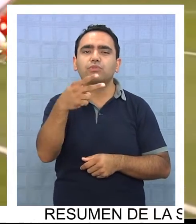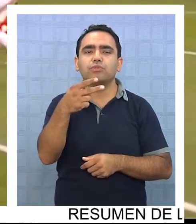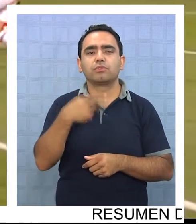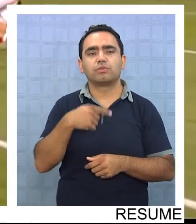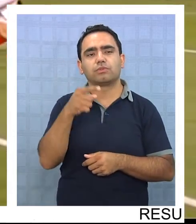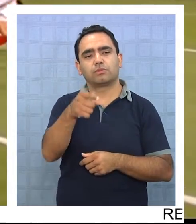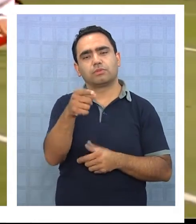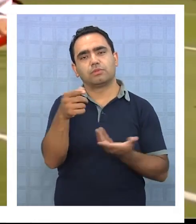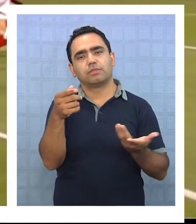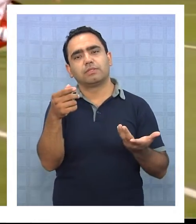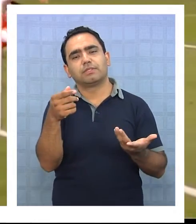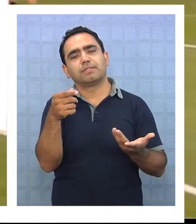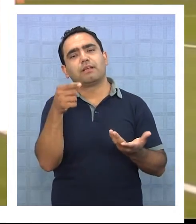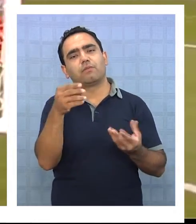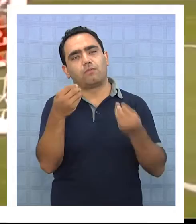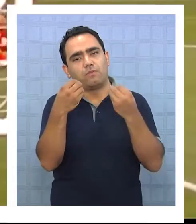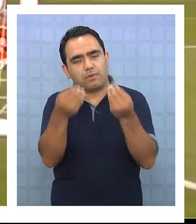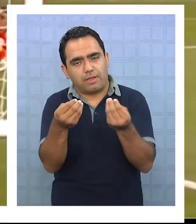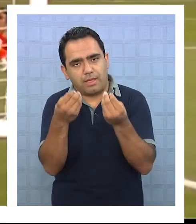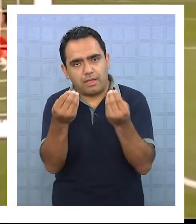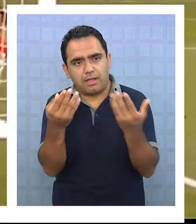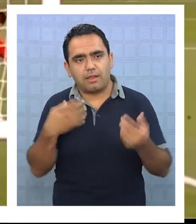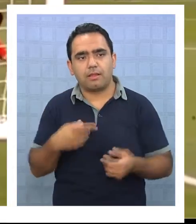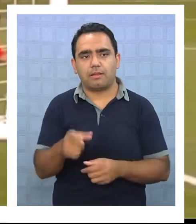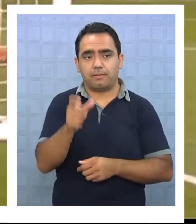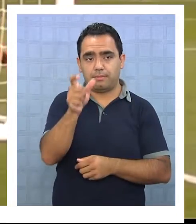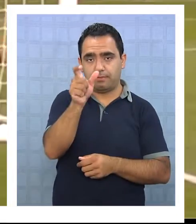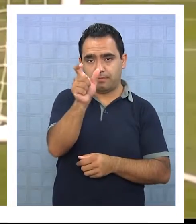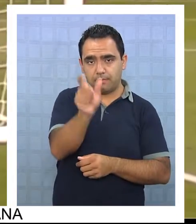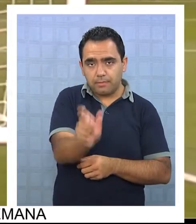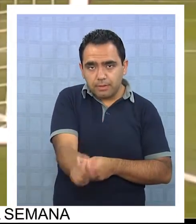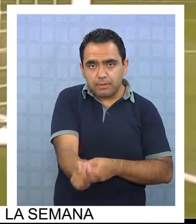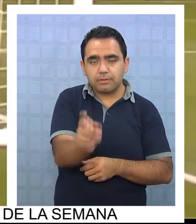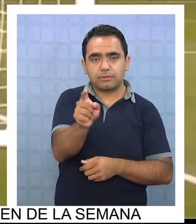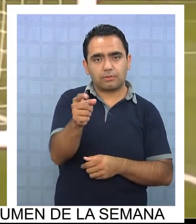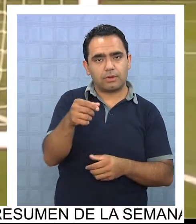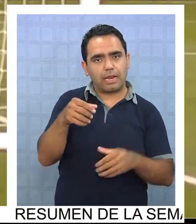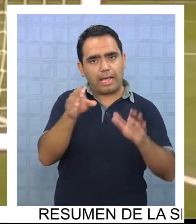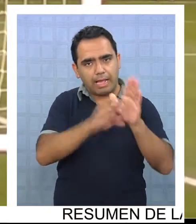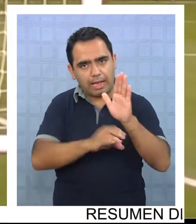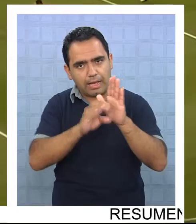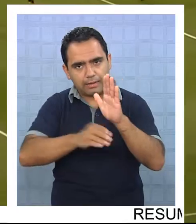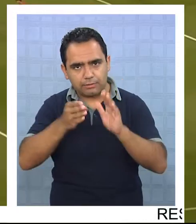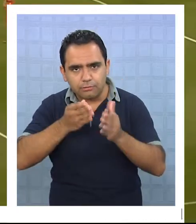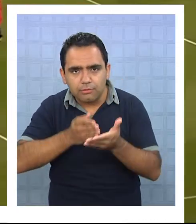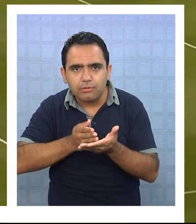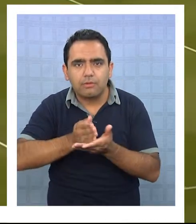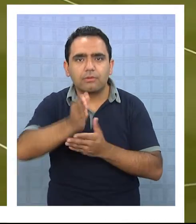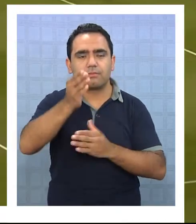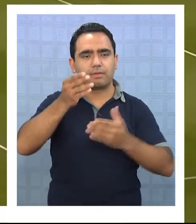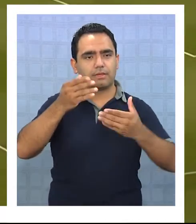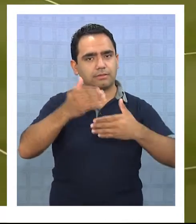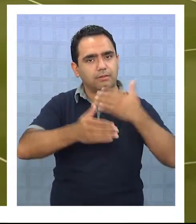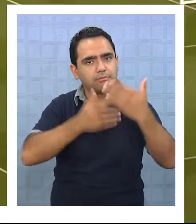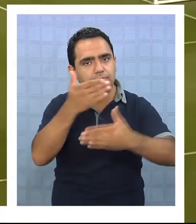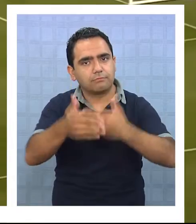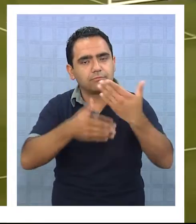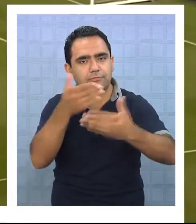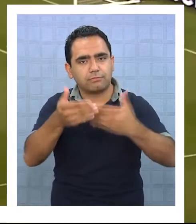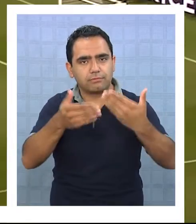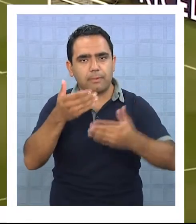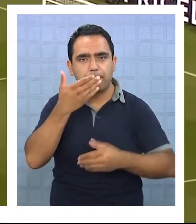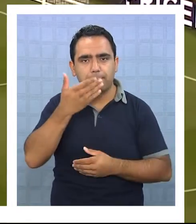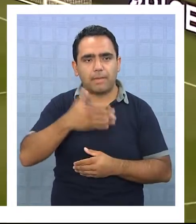iniciales y las propias sombras que él mismo instaló en su carrera, comienza a dar frutos la eterna promesa